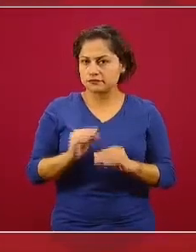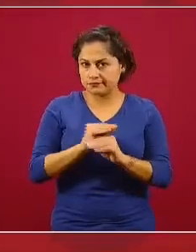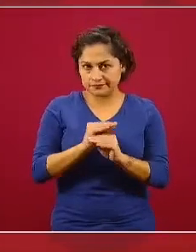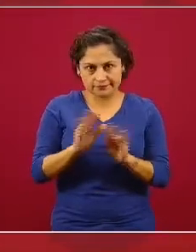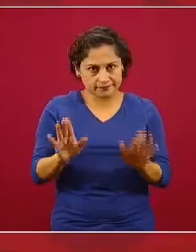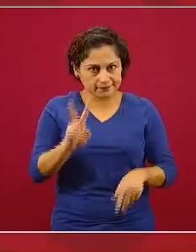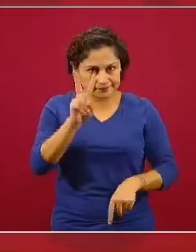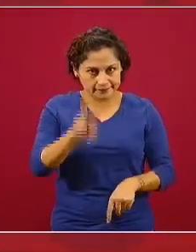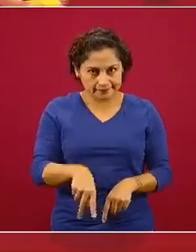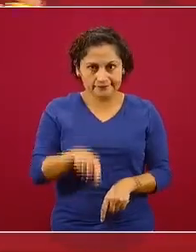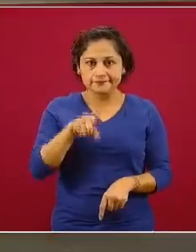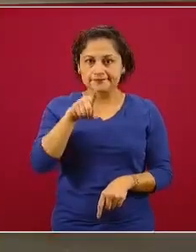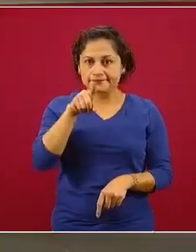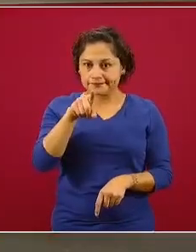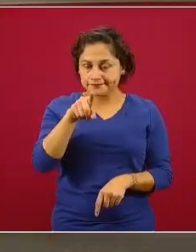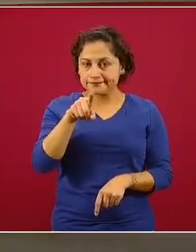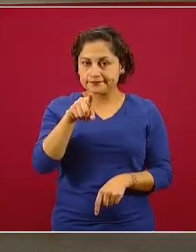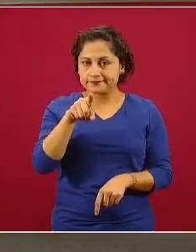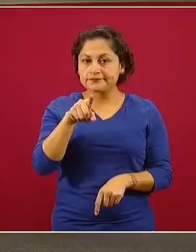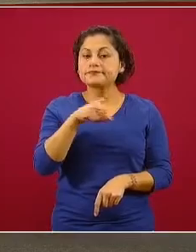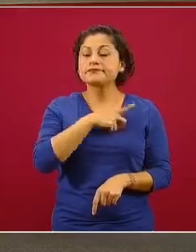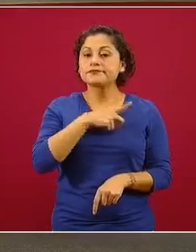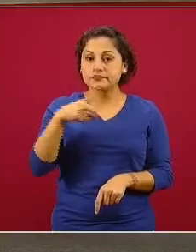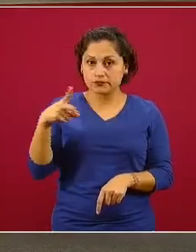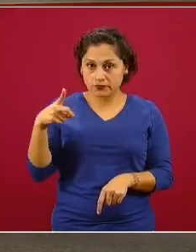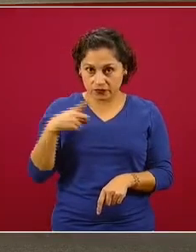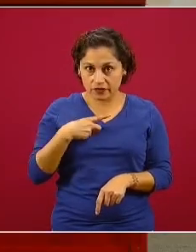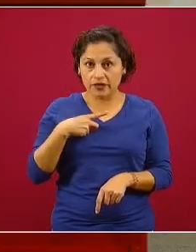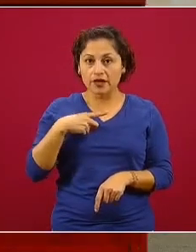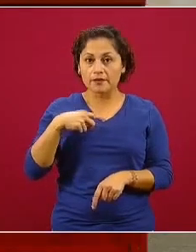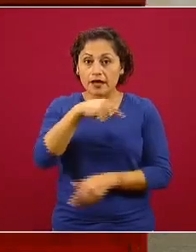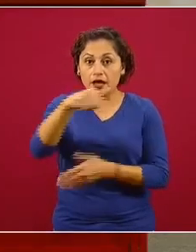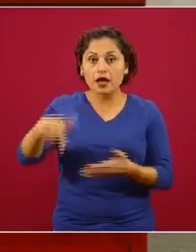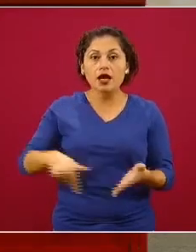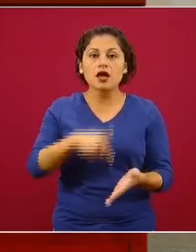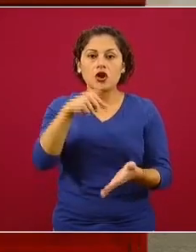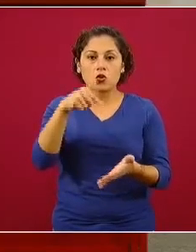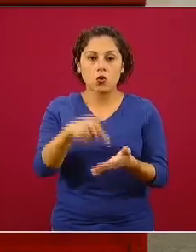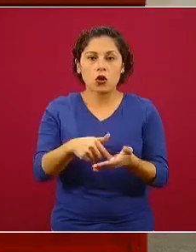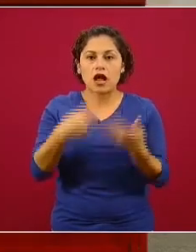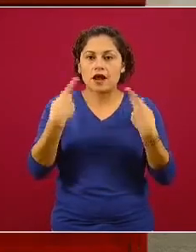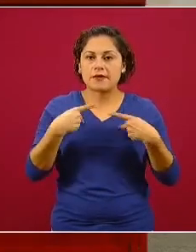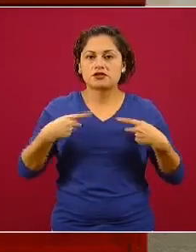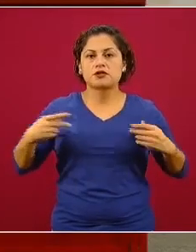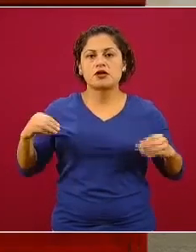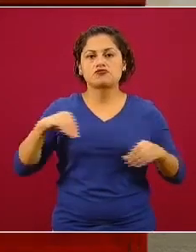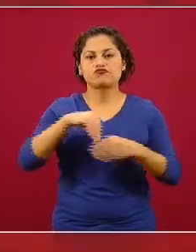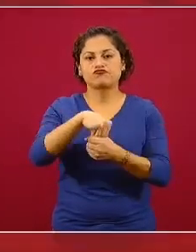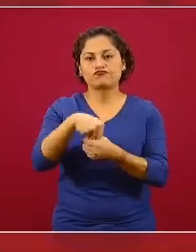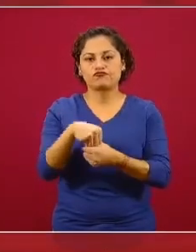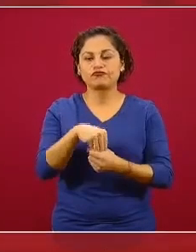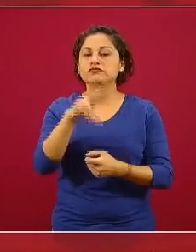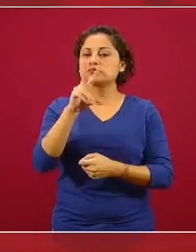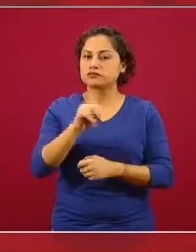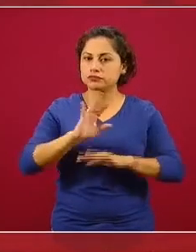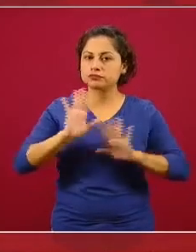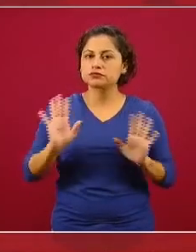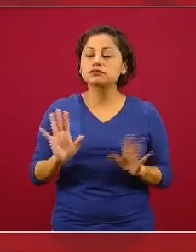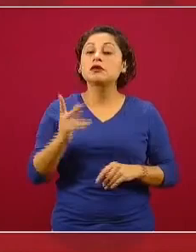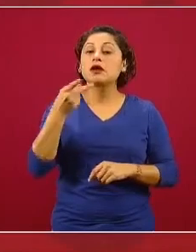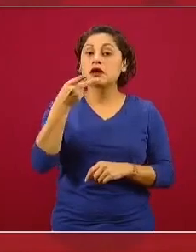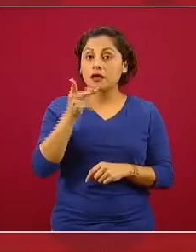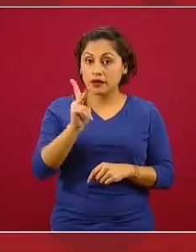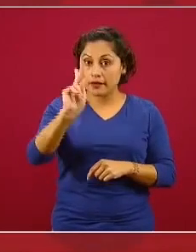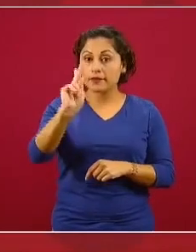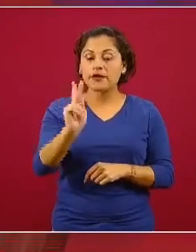con el compromiso de que el aforo total del establecimiento disminuya. En términos del riesgo, afortunadamente los